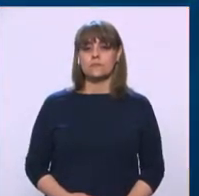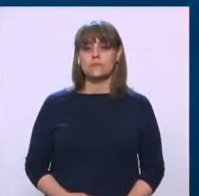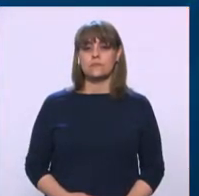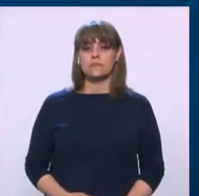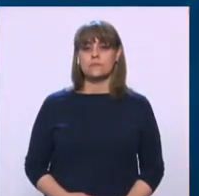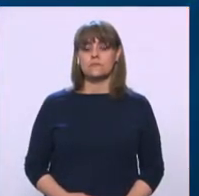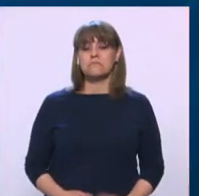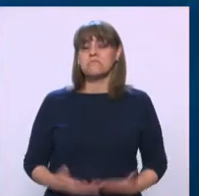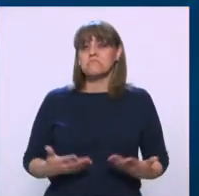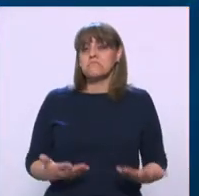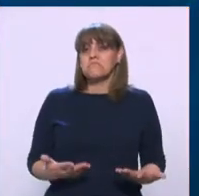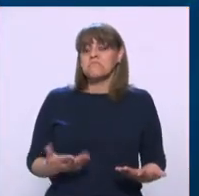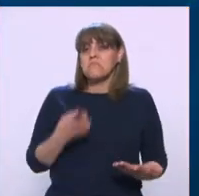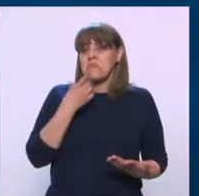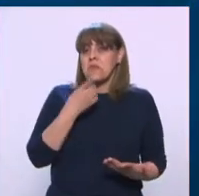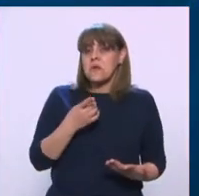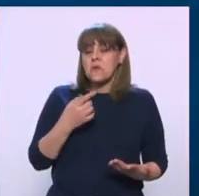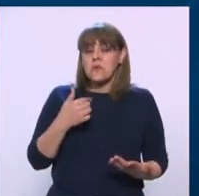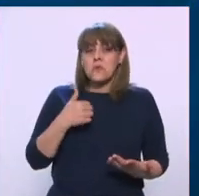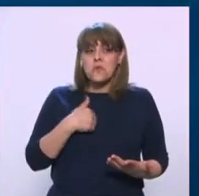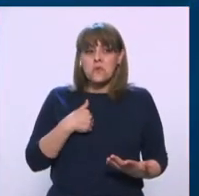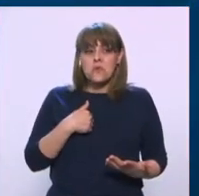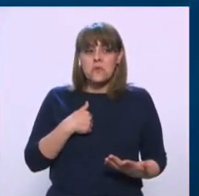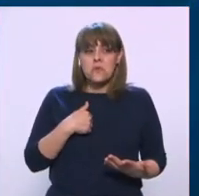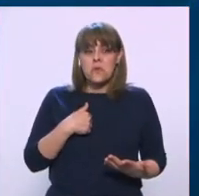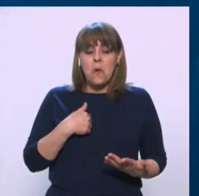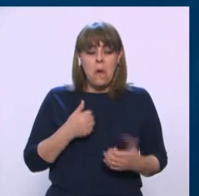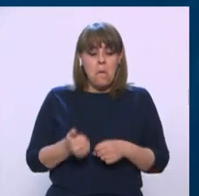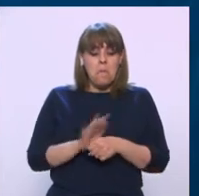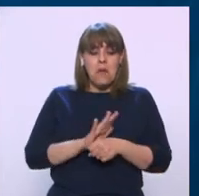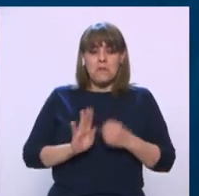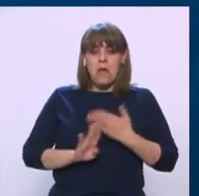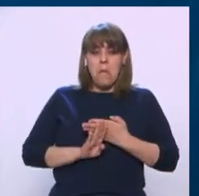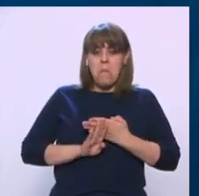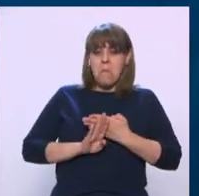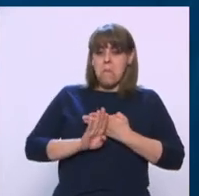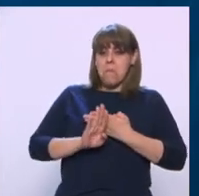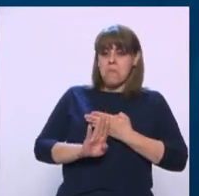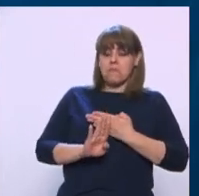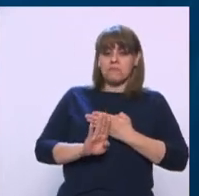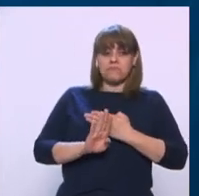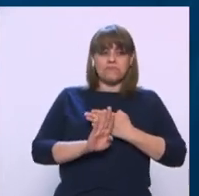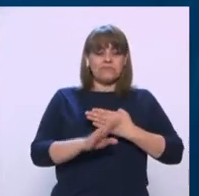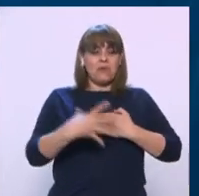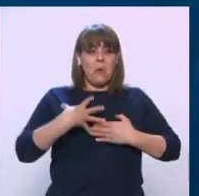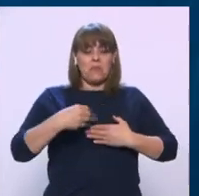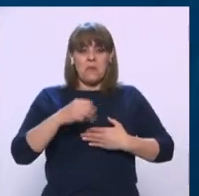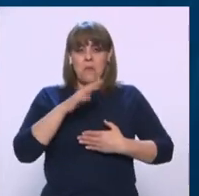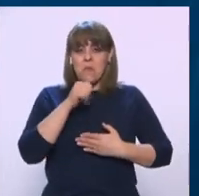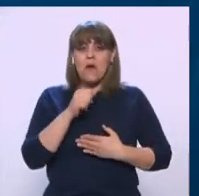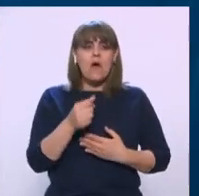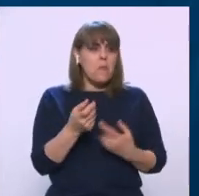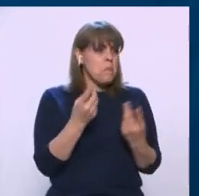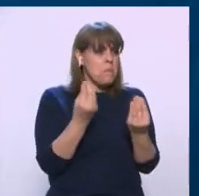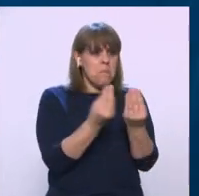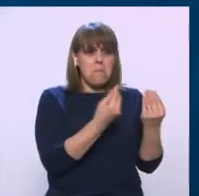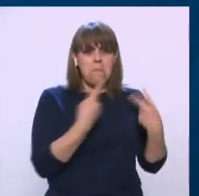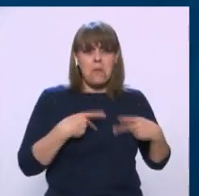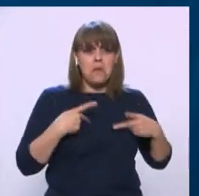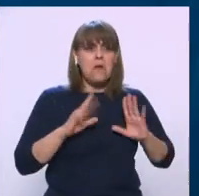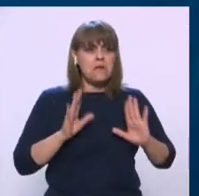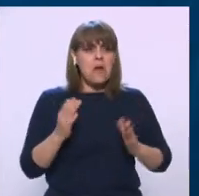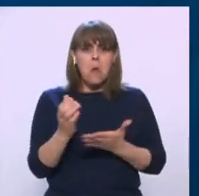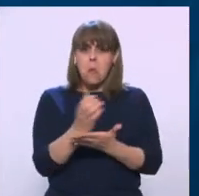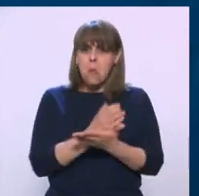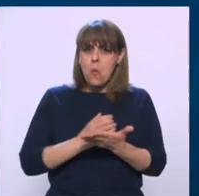¿Qué puedo decir? Que estoy inmune al virus y puedo decirles que mucha gente se ha recuperado. Estamos hablando